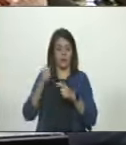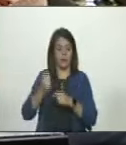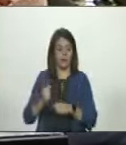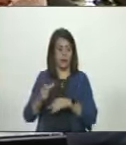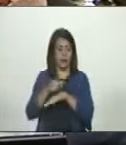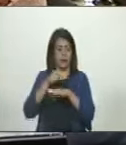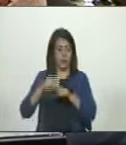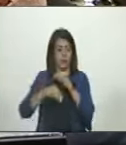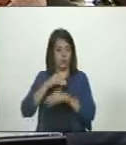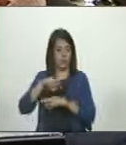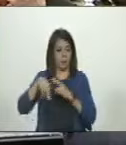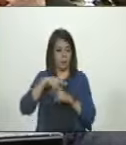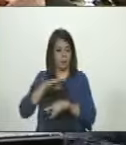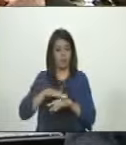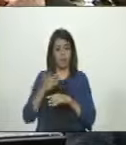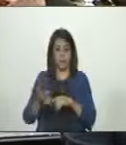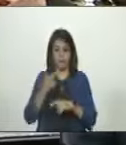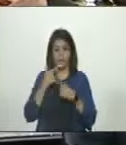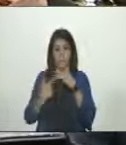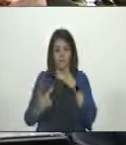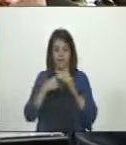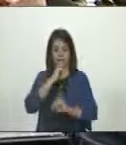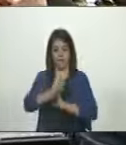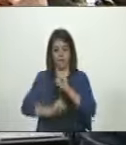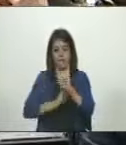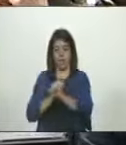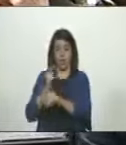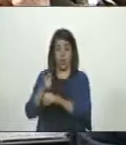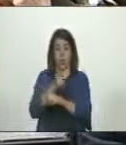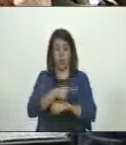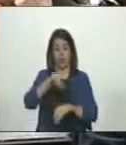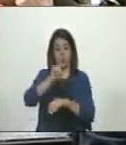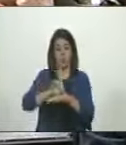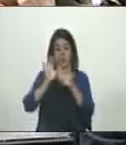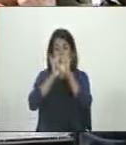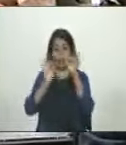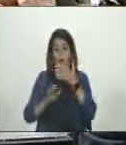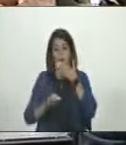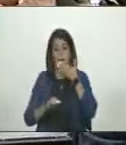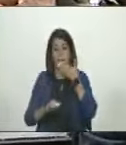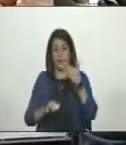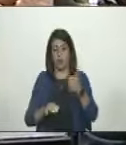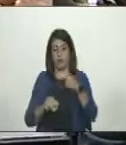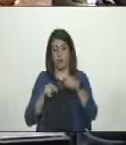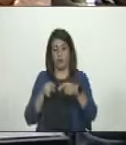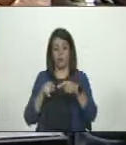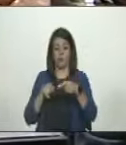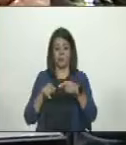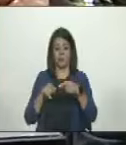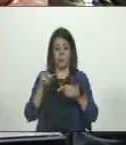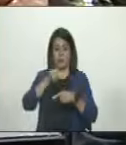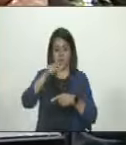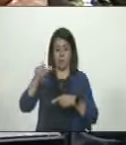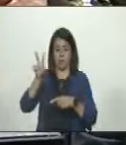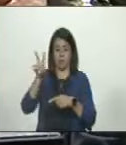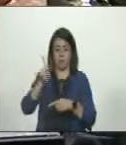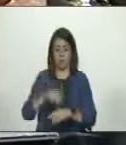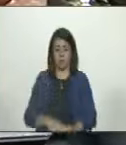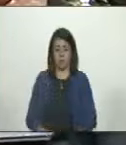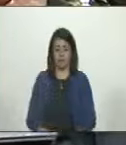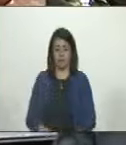gobierno revolucionario. Es una situación internacional que nos obliga como única vía para mejorar los ingresos de los venezolanos